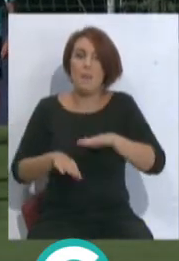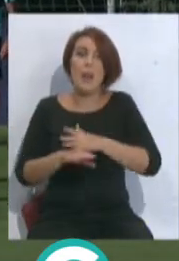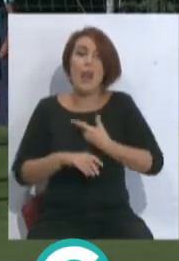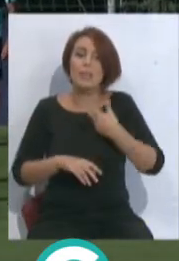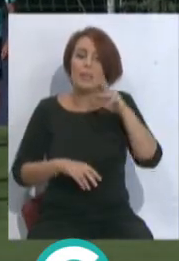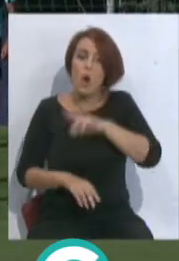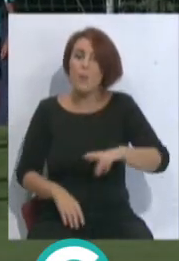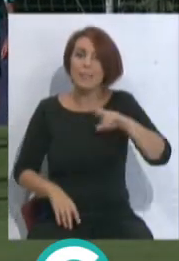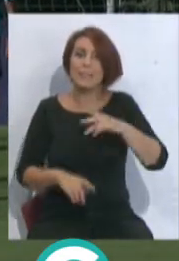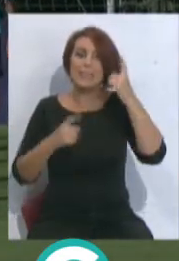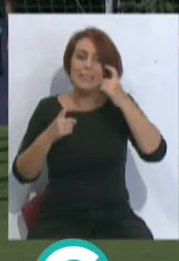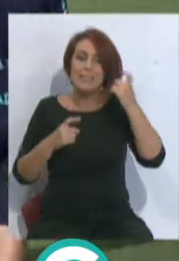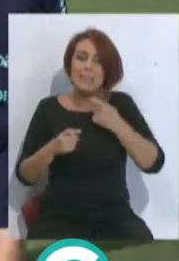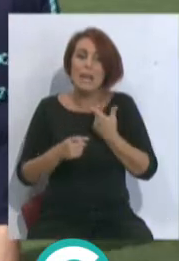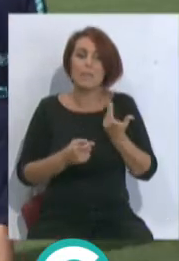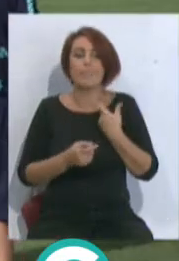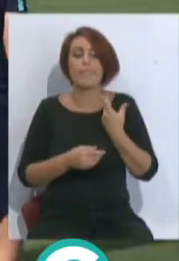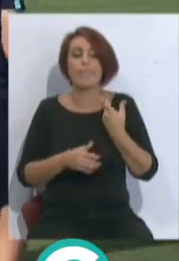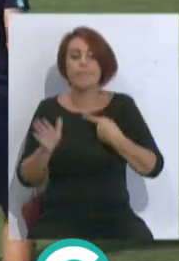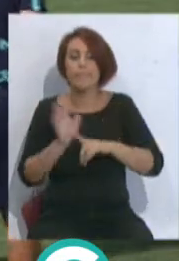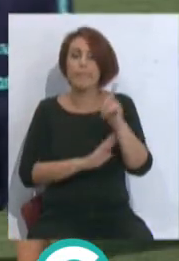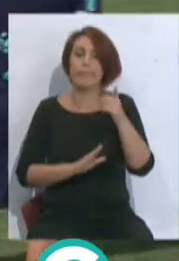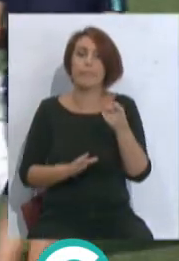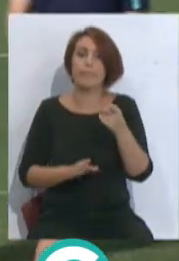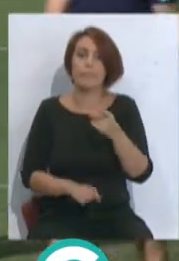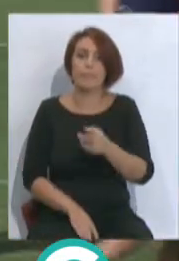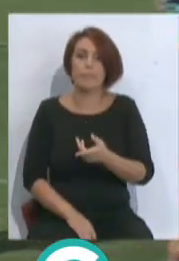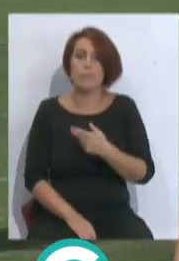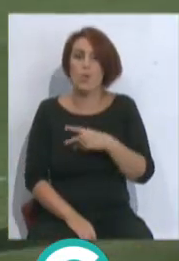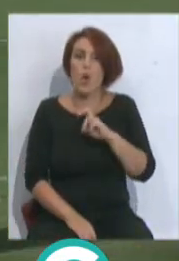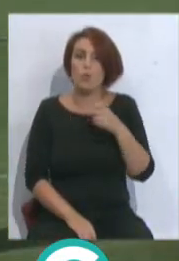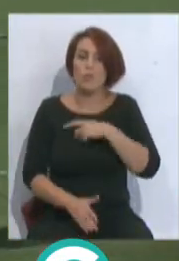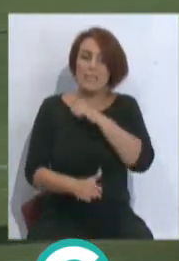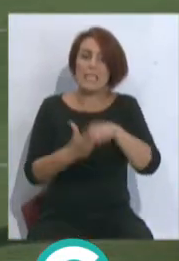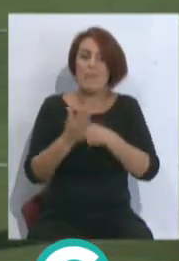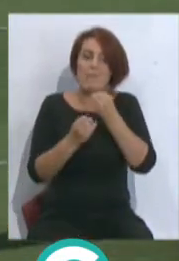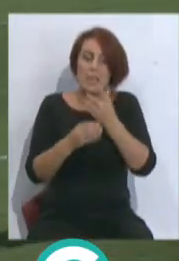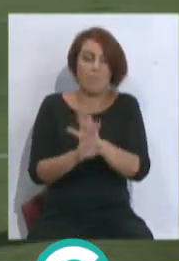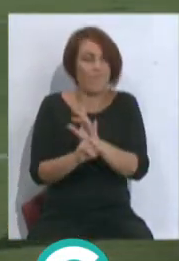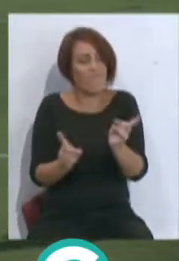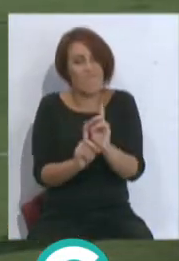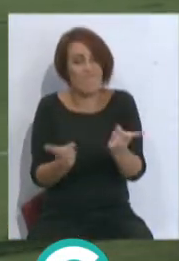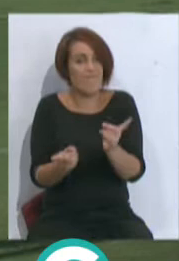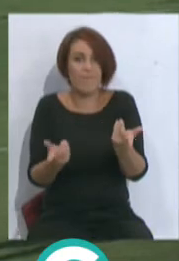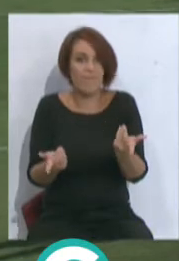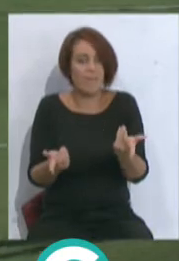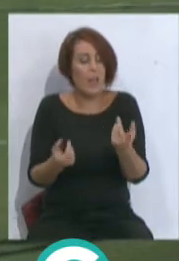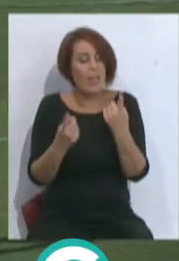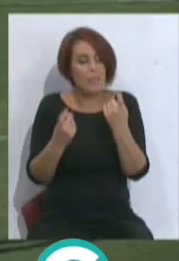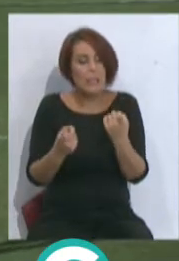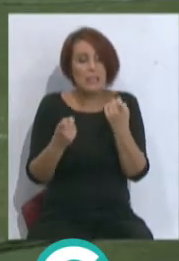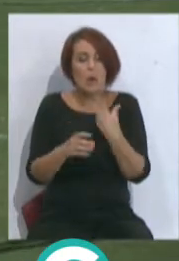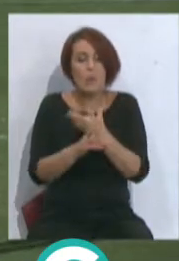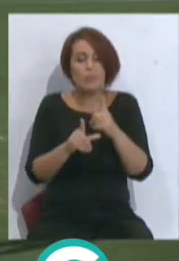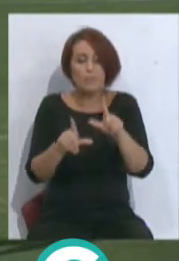recuperarse, a intentar buscar su mejor versión. No creo que sea otro fichaje acertado. En definitiva, que había que traer jugadores